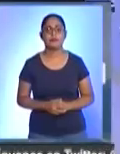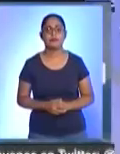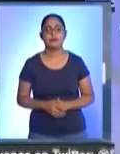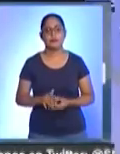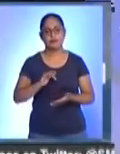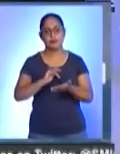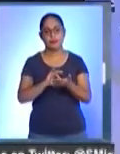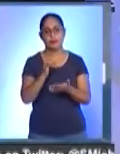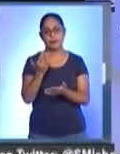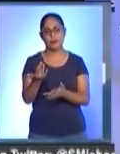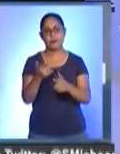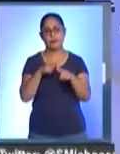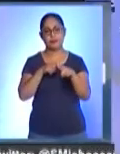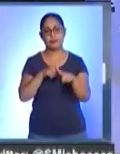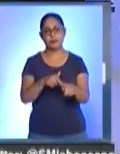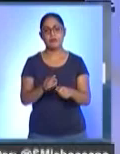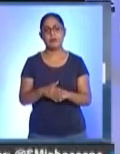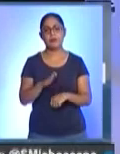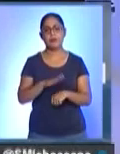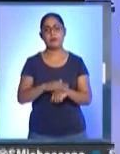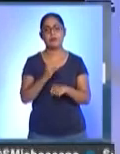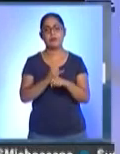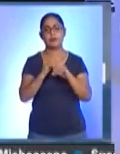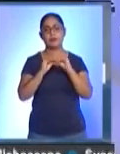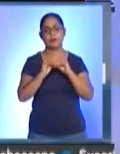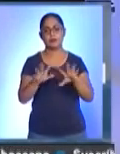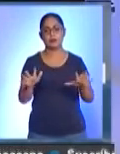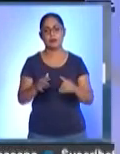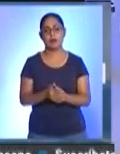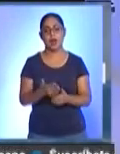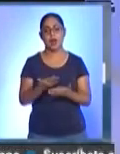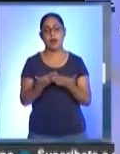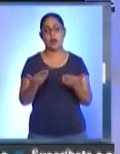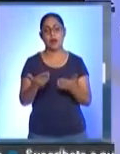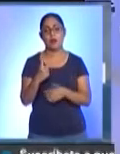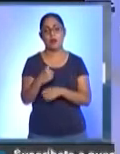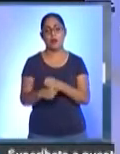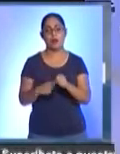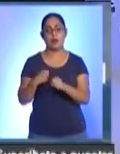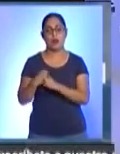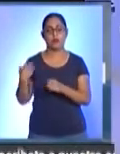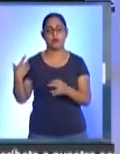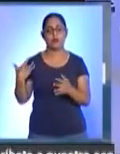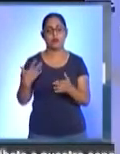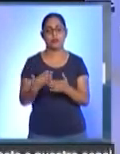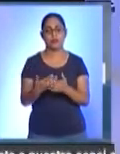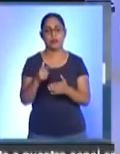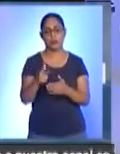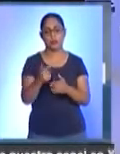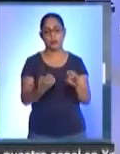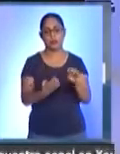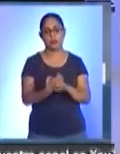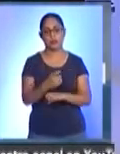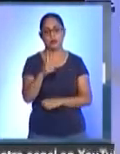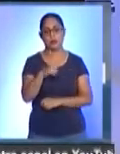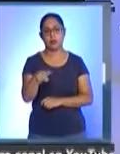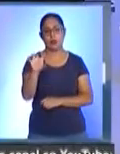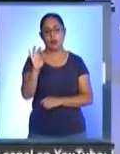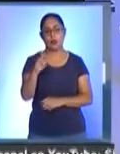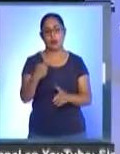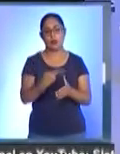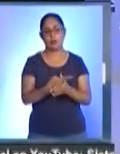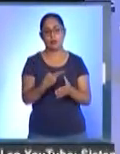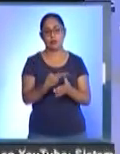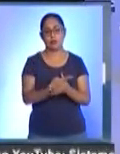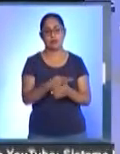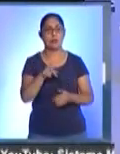Gracias por continuar con nosotros. Tenemos más información en lo que va del año en la entidad de los 140 asesinatos de mujeres.